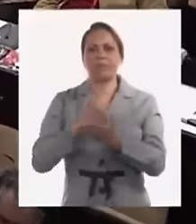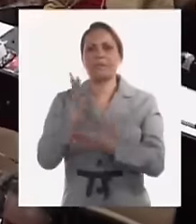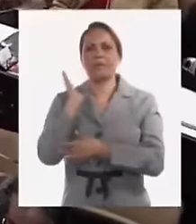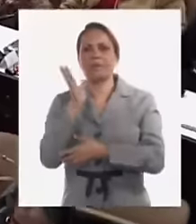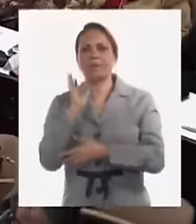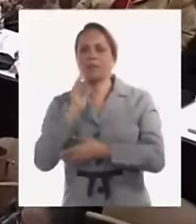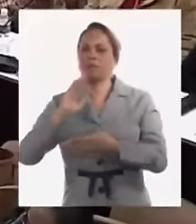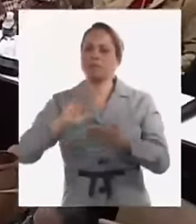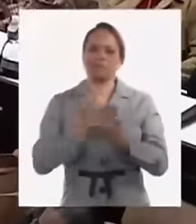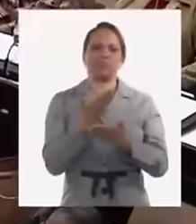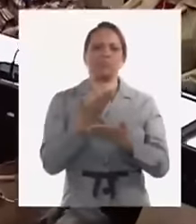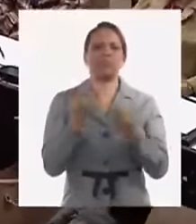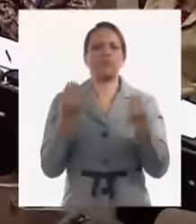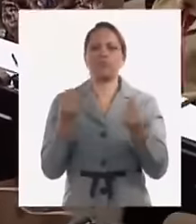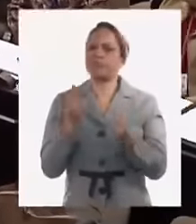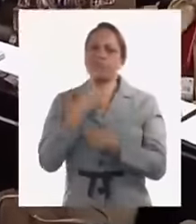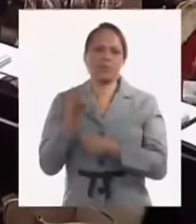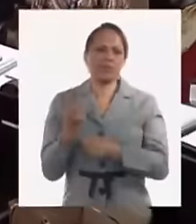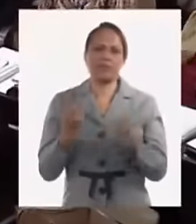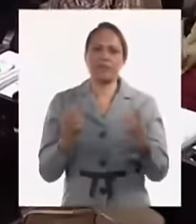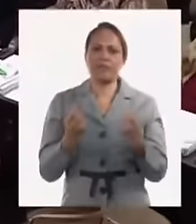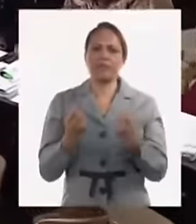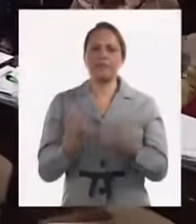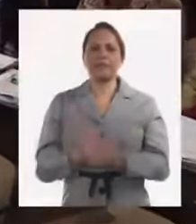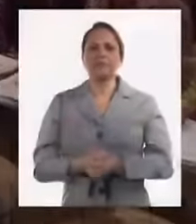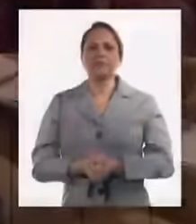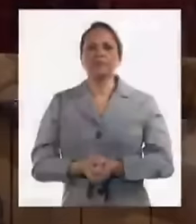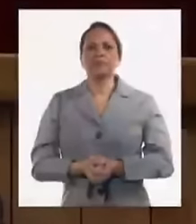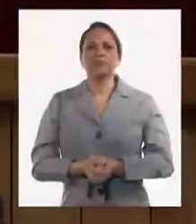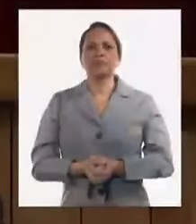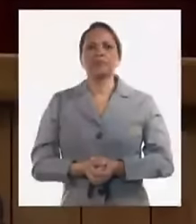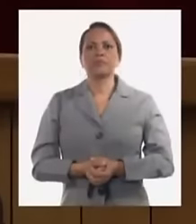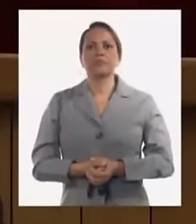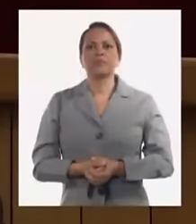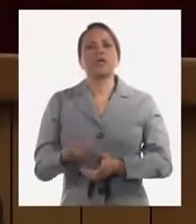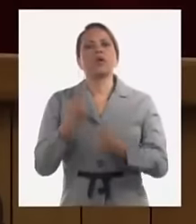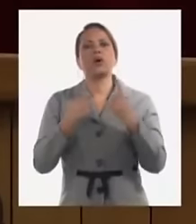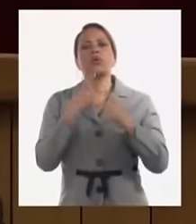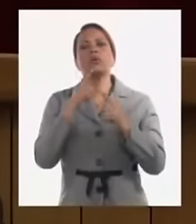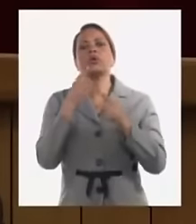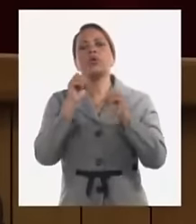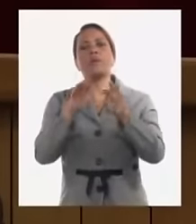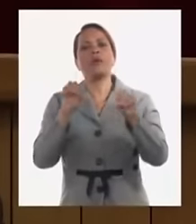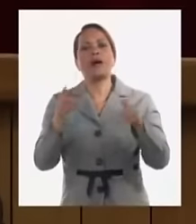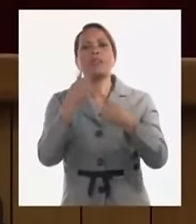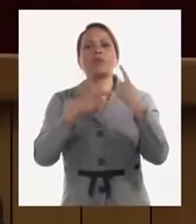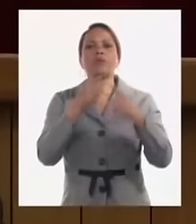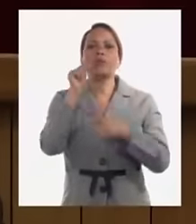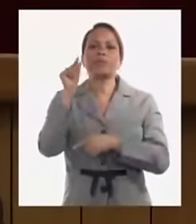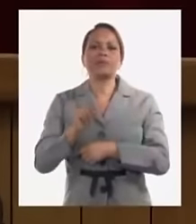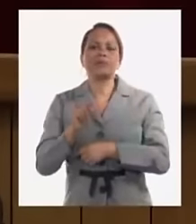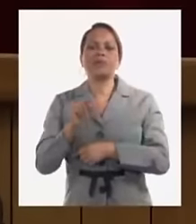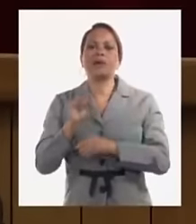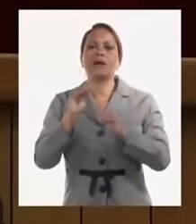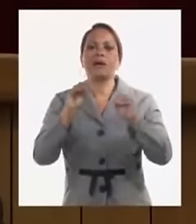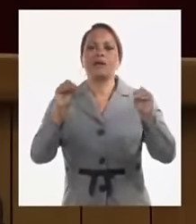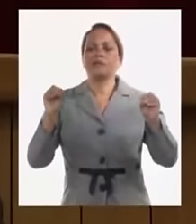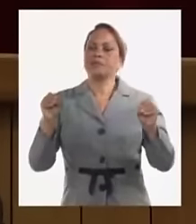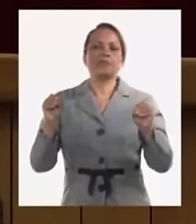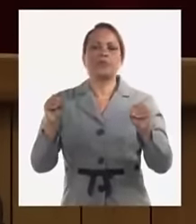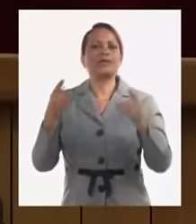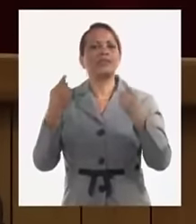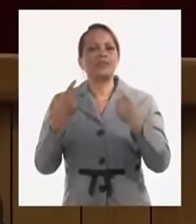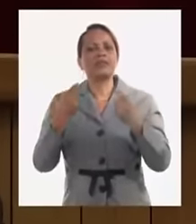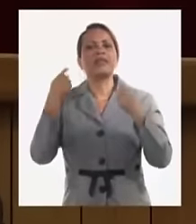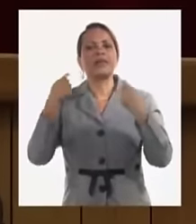cualquiera esté mandando un papel para allá abajo o esté convocando a alguien ahí abajo eso tenemos que volarlo en pedazos y eso es un